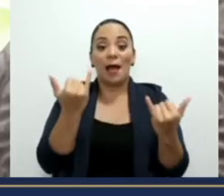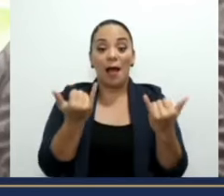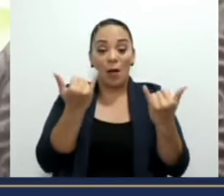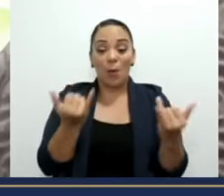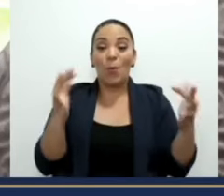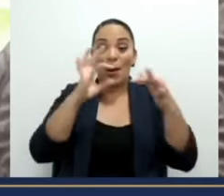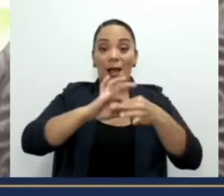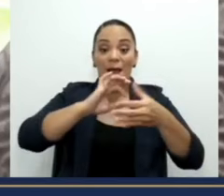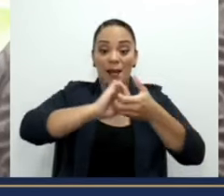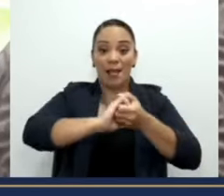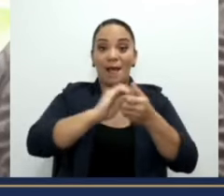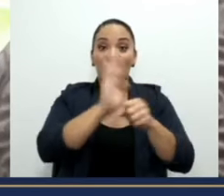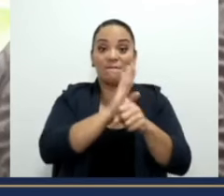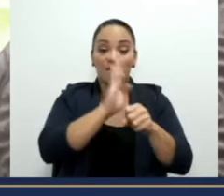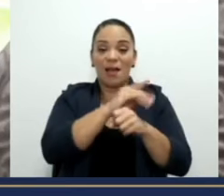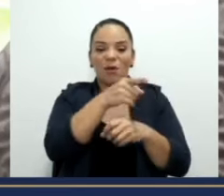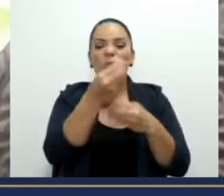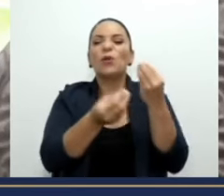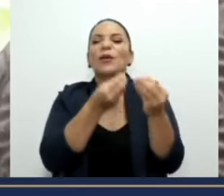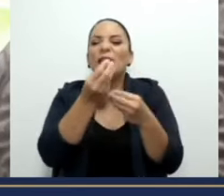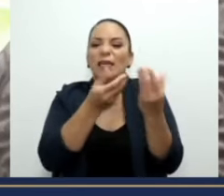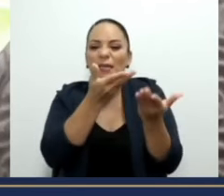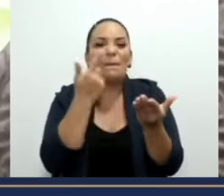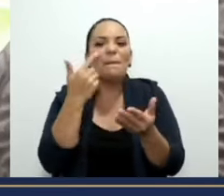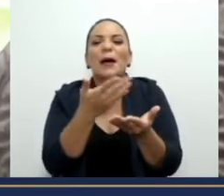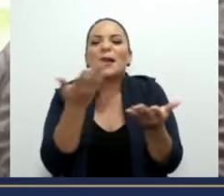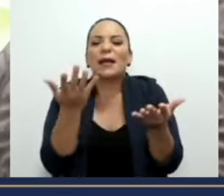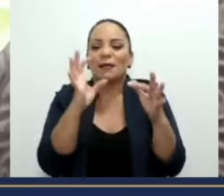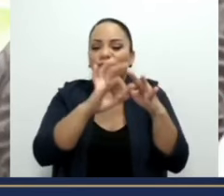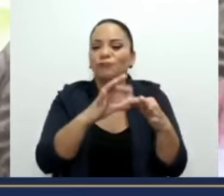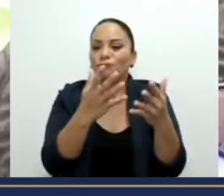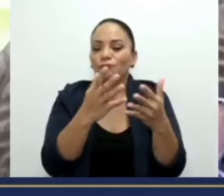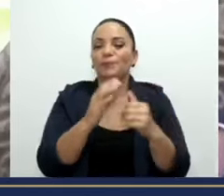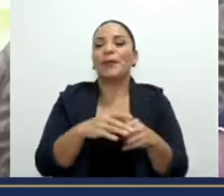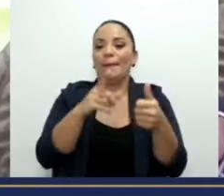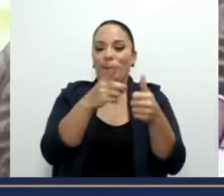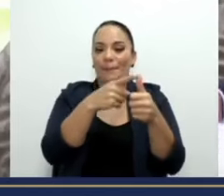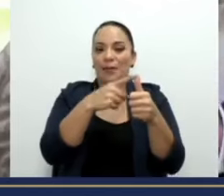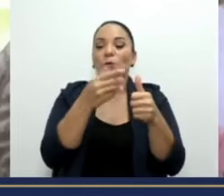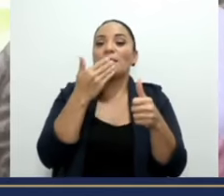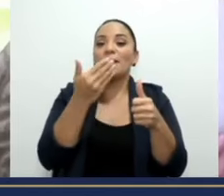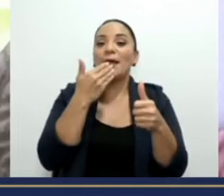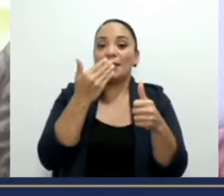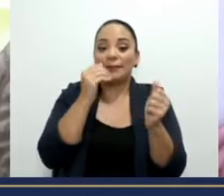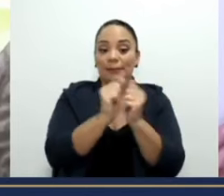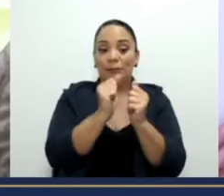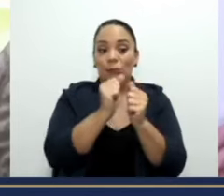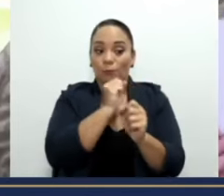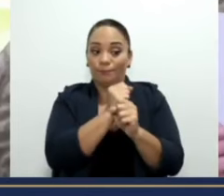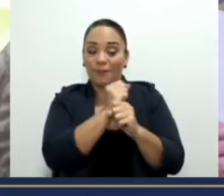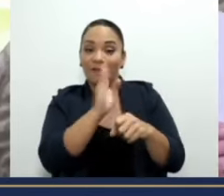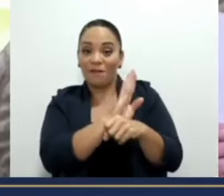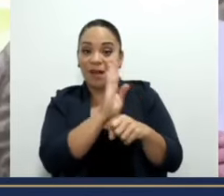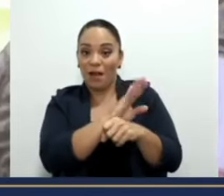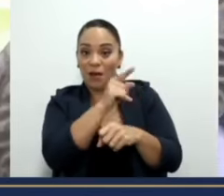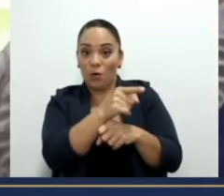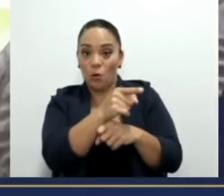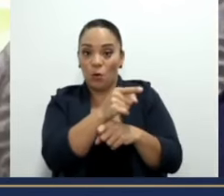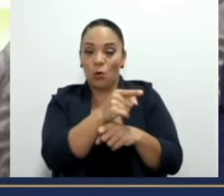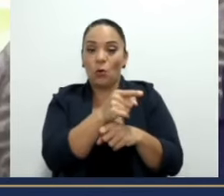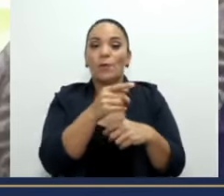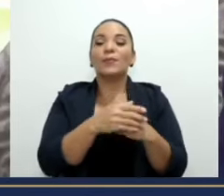tres cosas generales. Número uno, gracias a la alianza del Banco vamos a poder generar